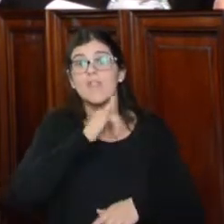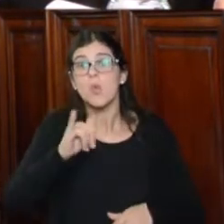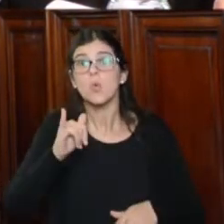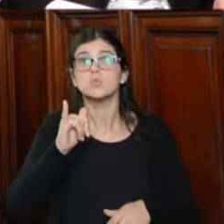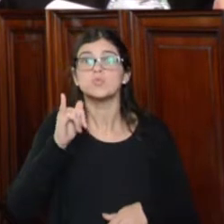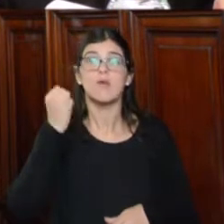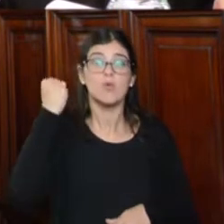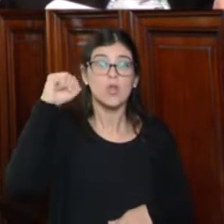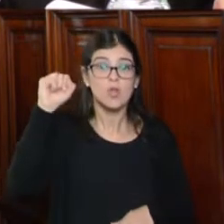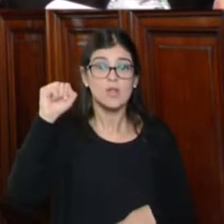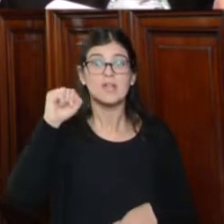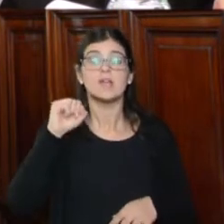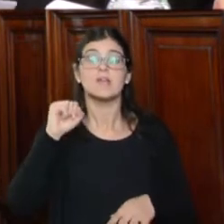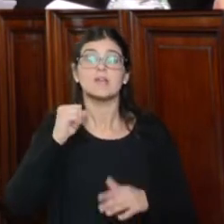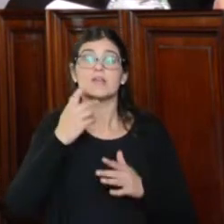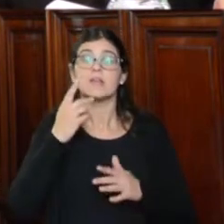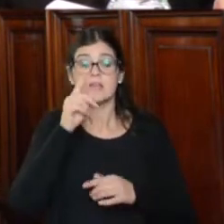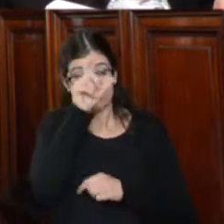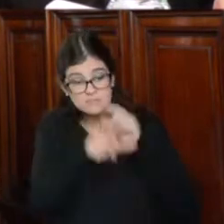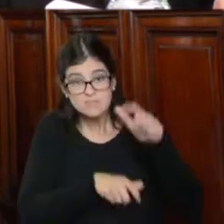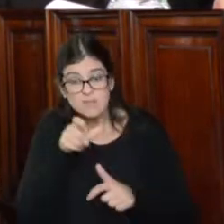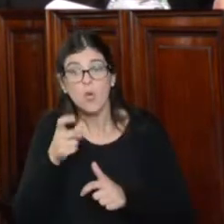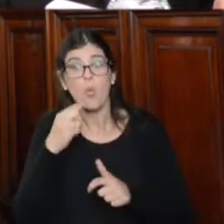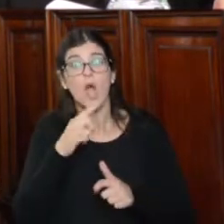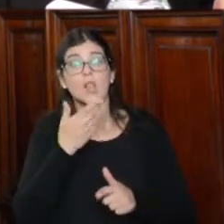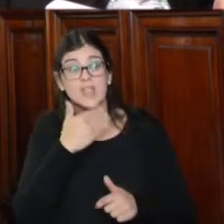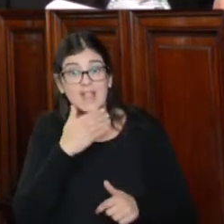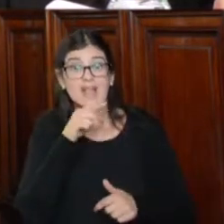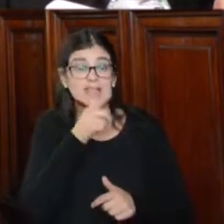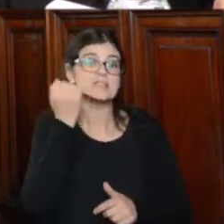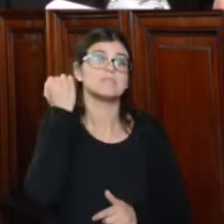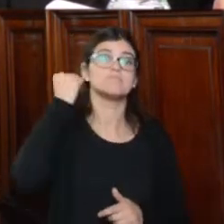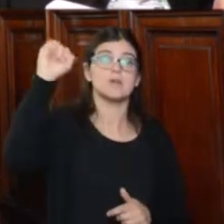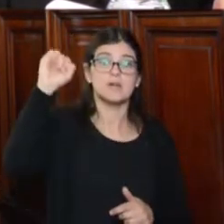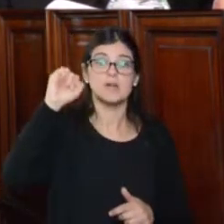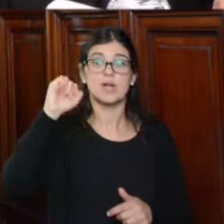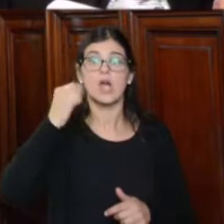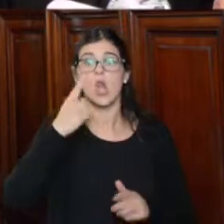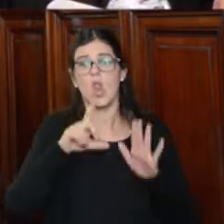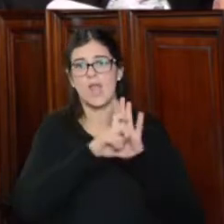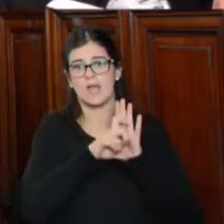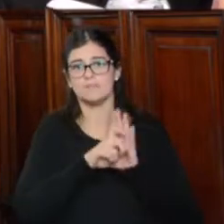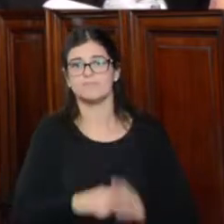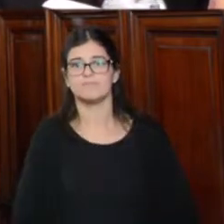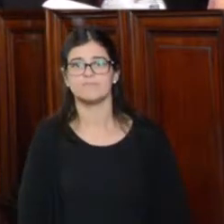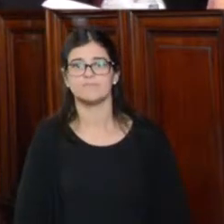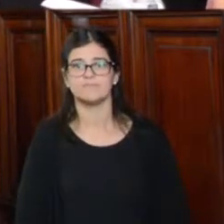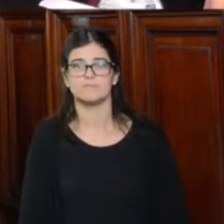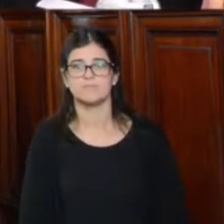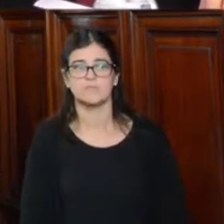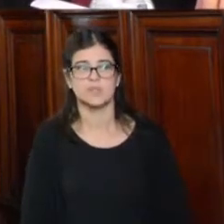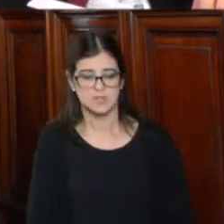y a sus presuntos autores cuando entiende que se ha violentado el orden legal. No sé cuánto